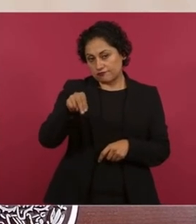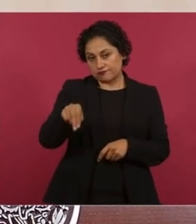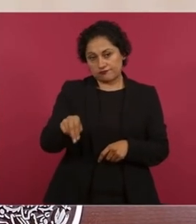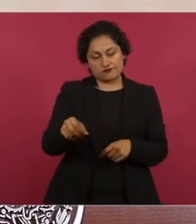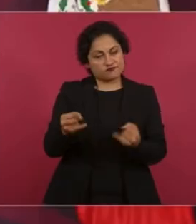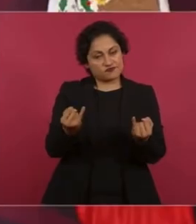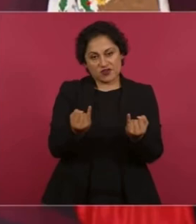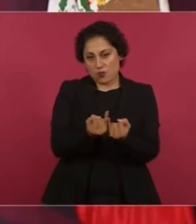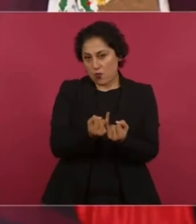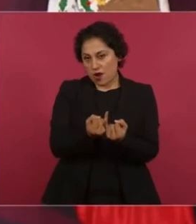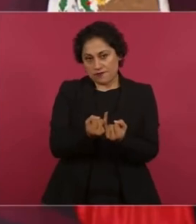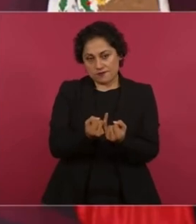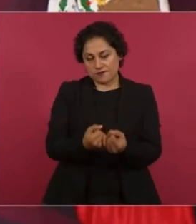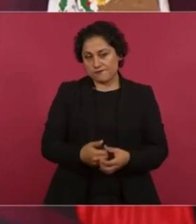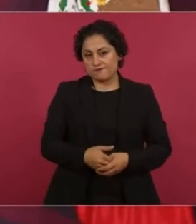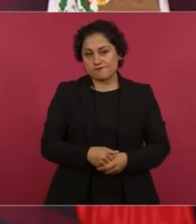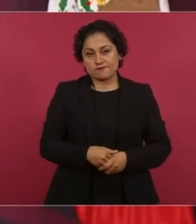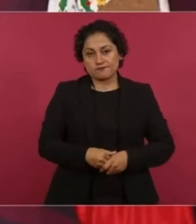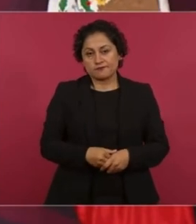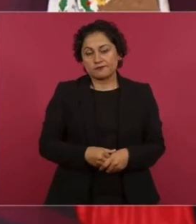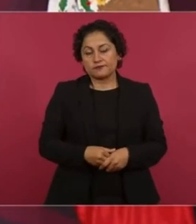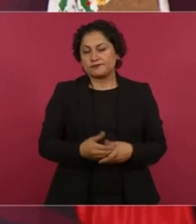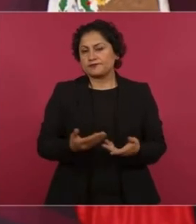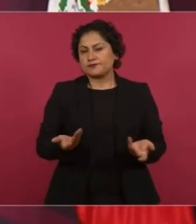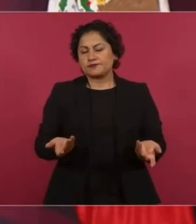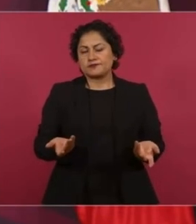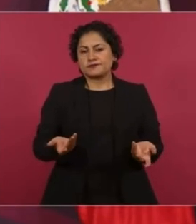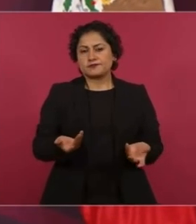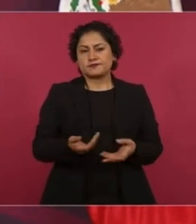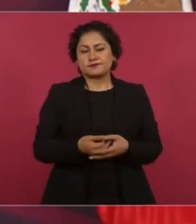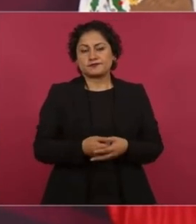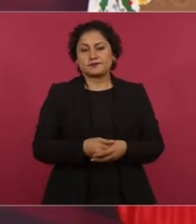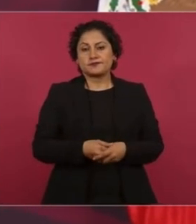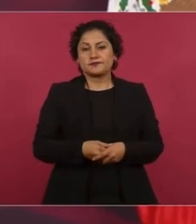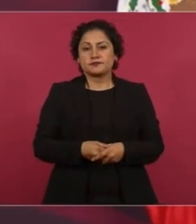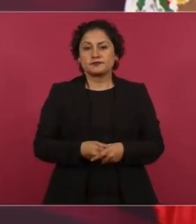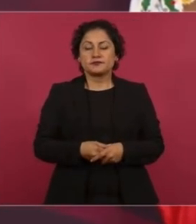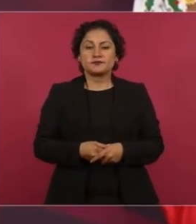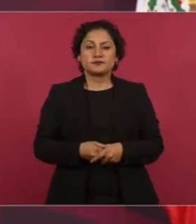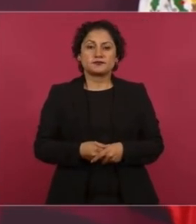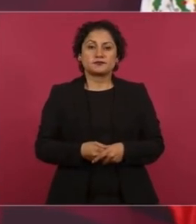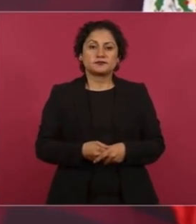postura. Además, están como